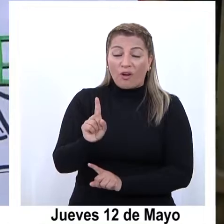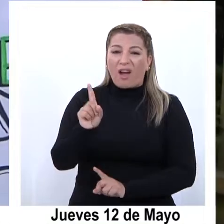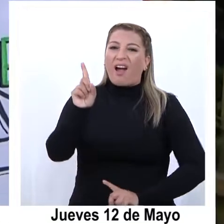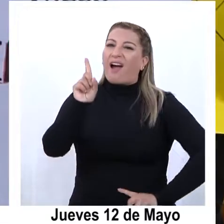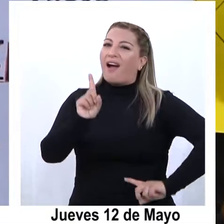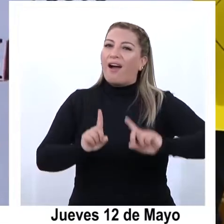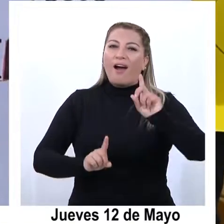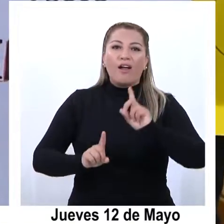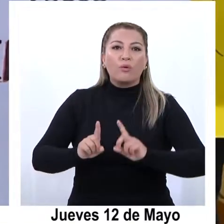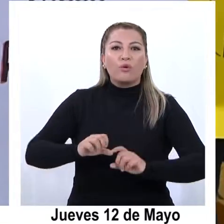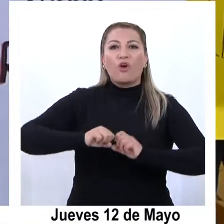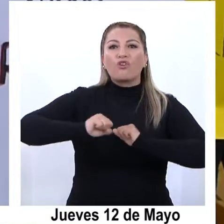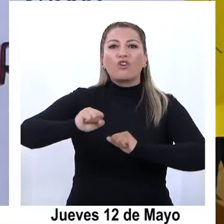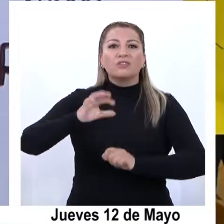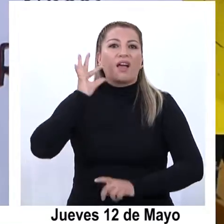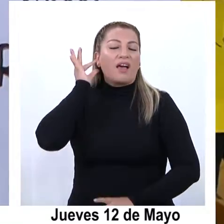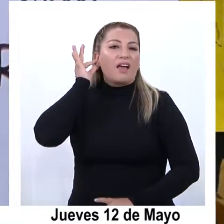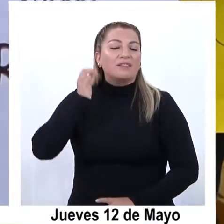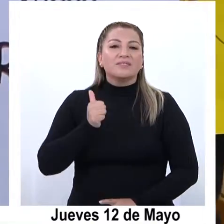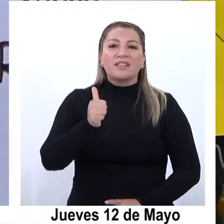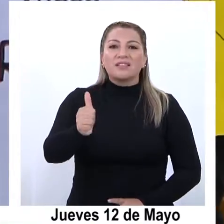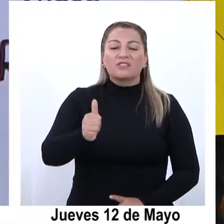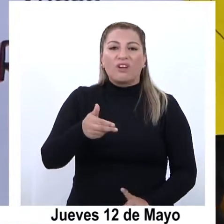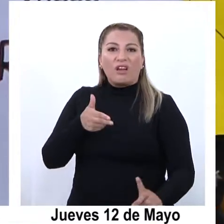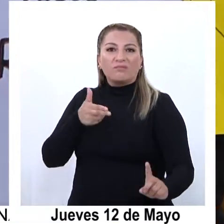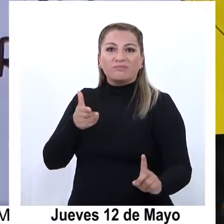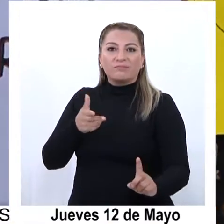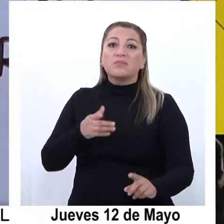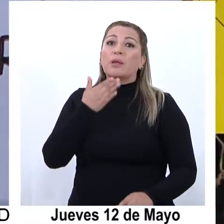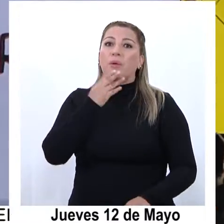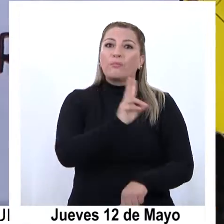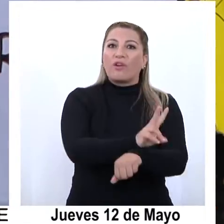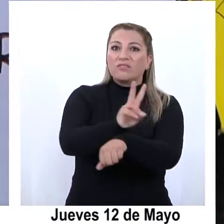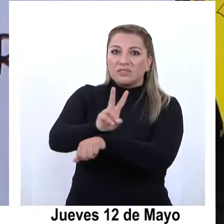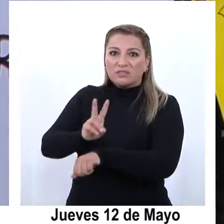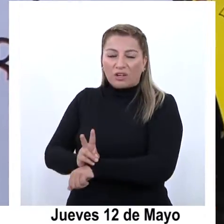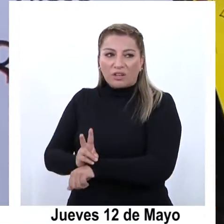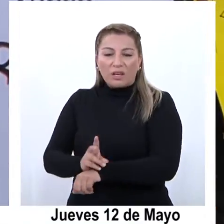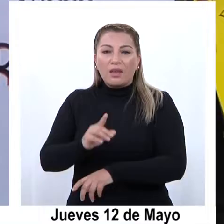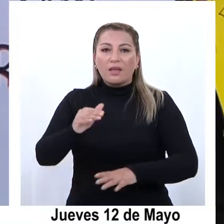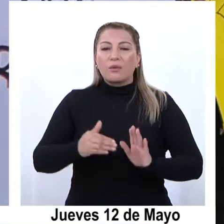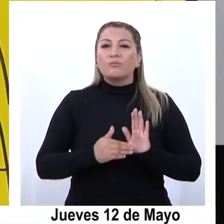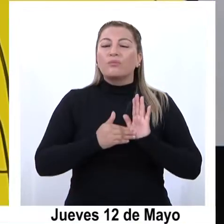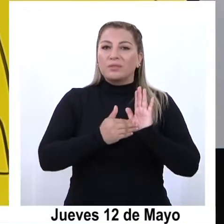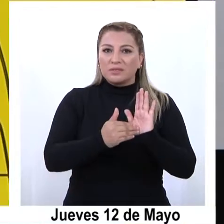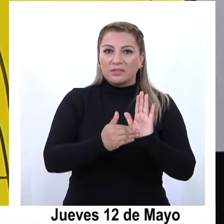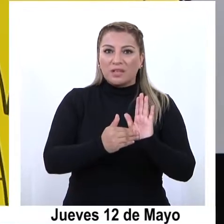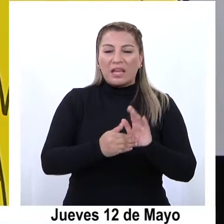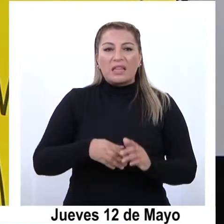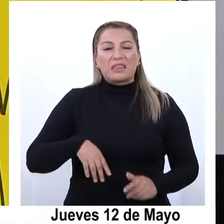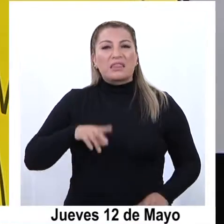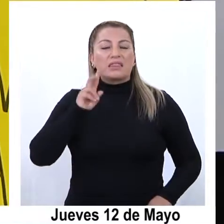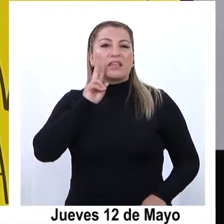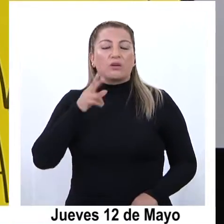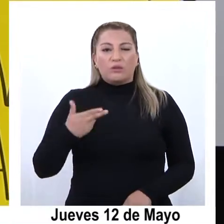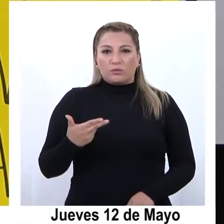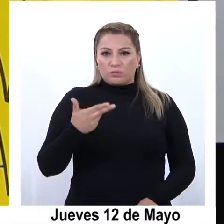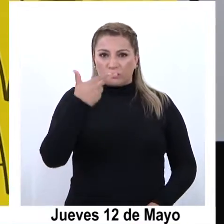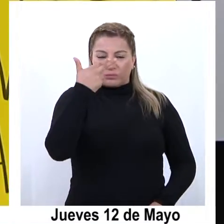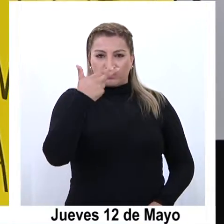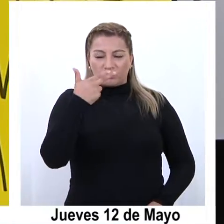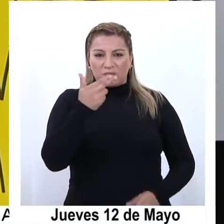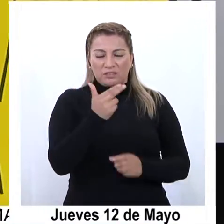iniciarían acciones contra la directora del establecimiento y profesores, por lo que mostraban en su poder armas de fuego